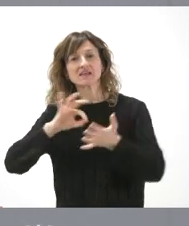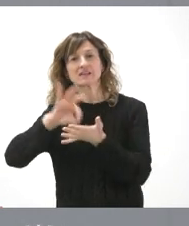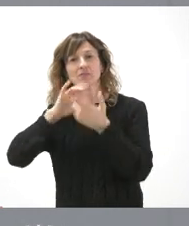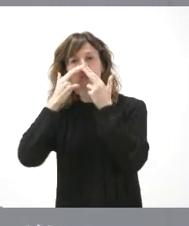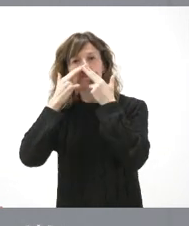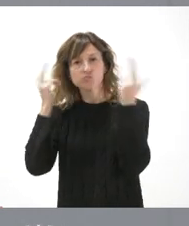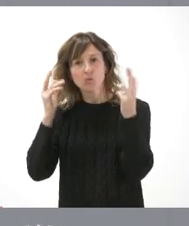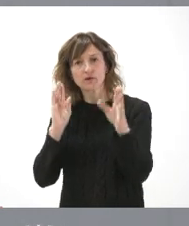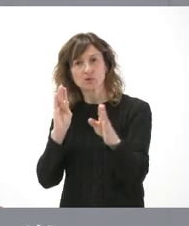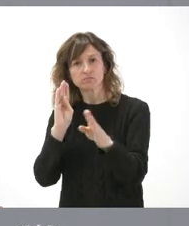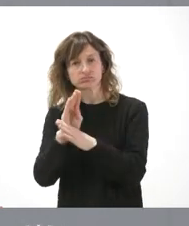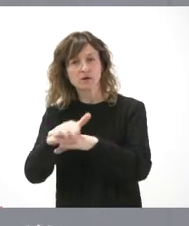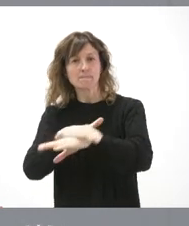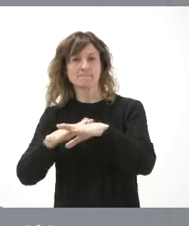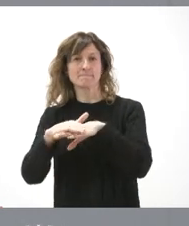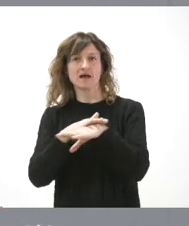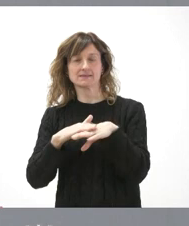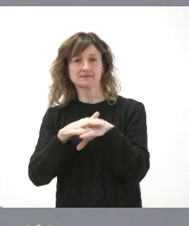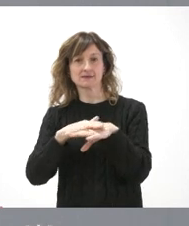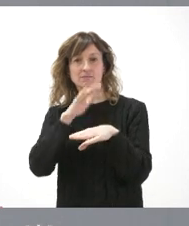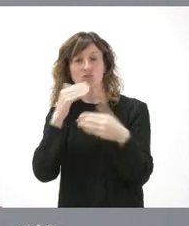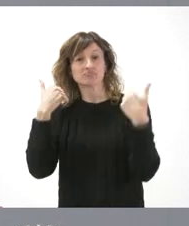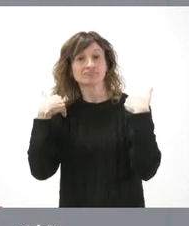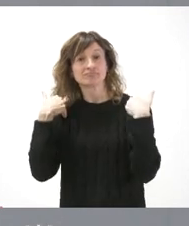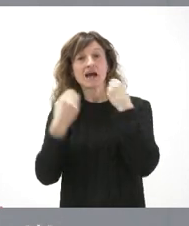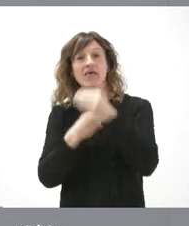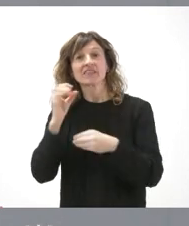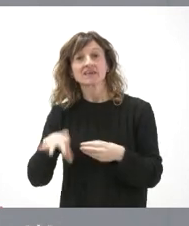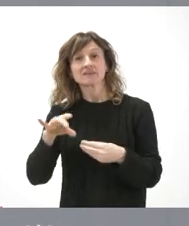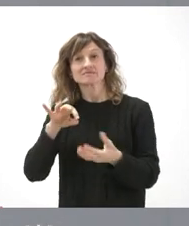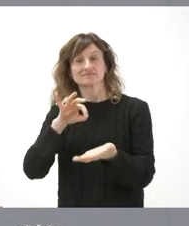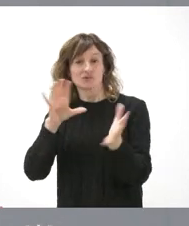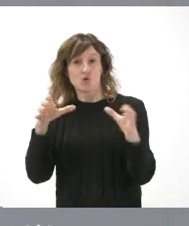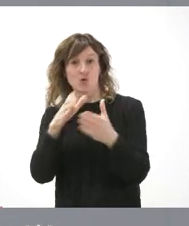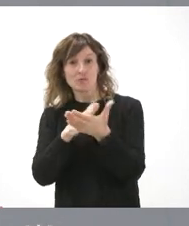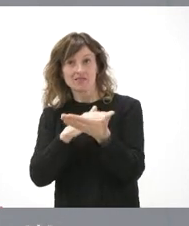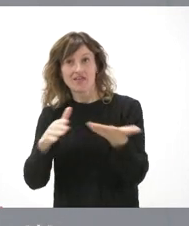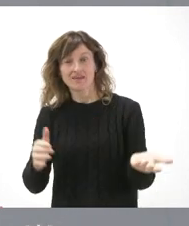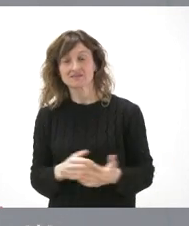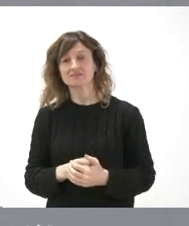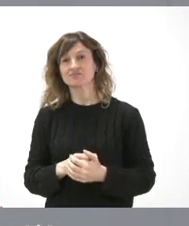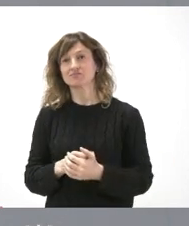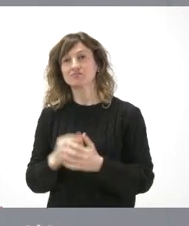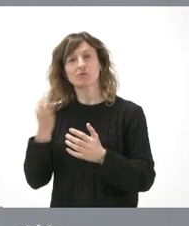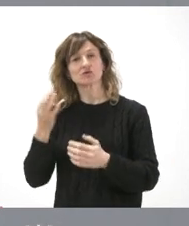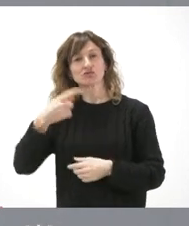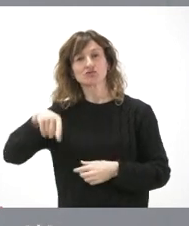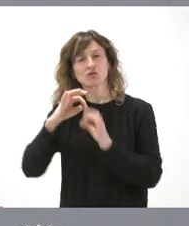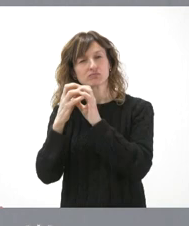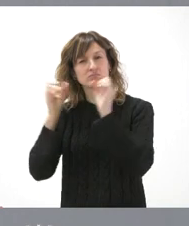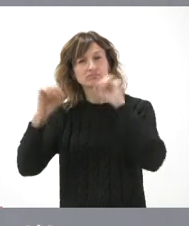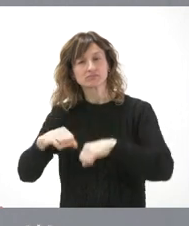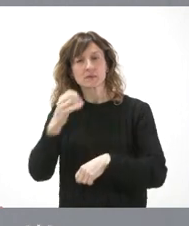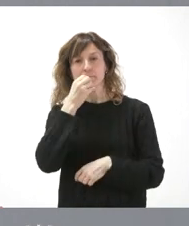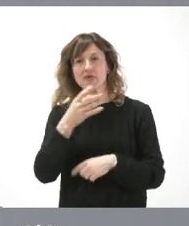públicos esenciales que prestamos las comunidades autónomas. Por eso la importancia de que esto se haga entre todos, se haga bien, se haga